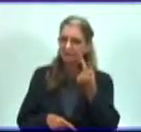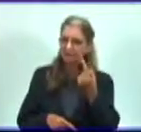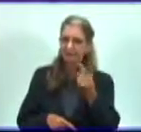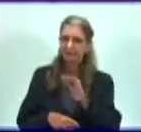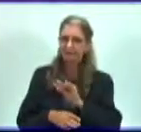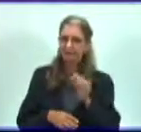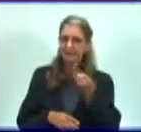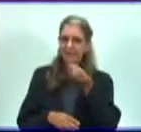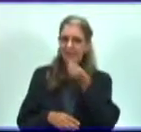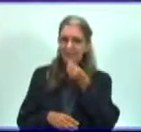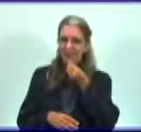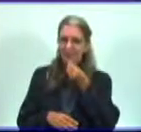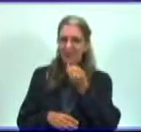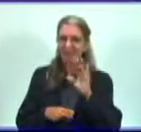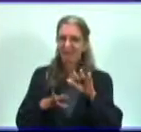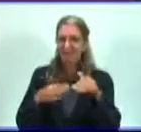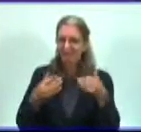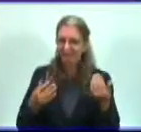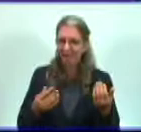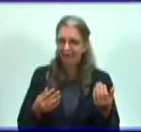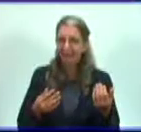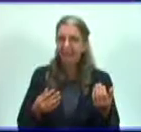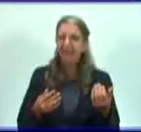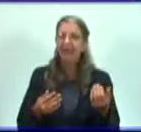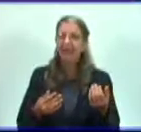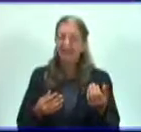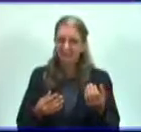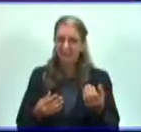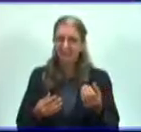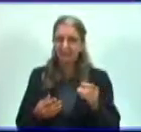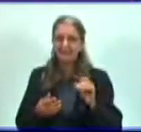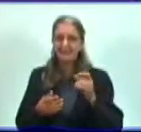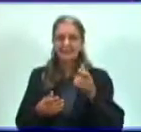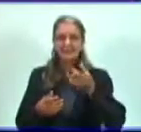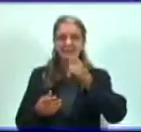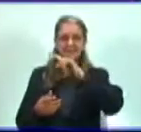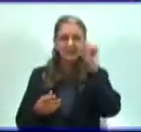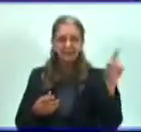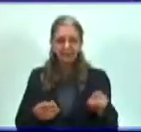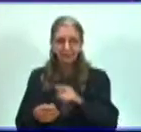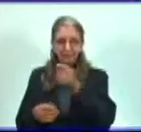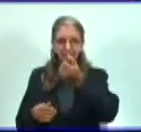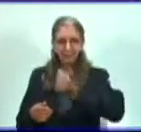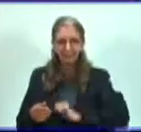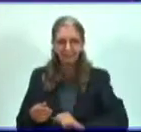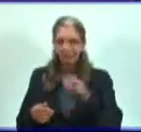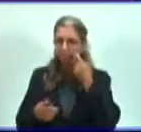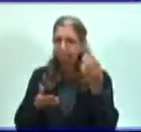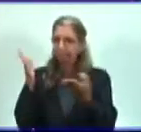de hacer referencia al ciclo de multiplicación. Observa pantalla.